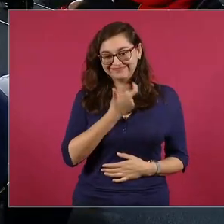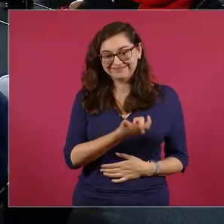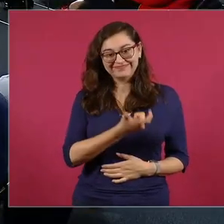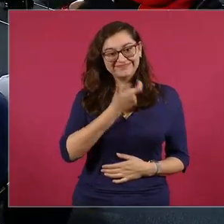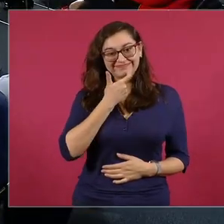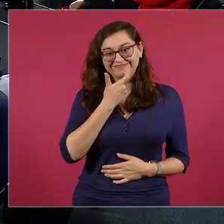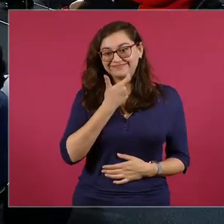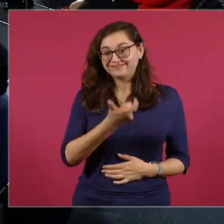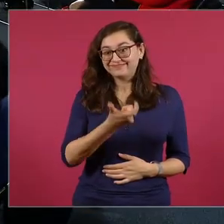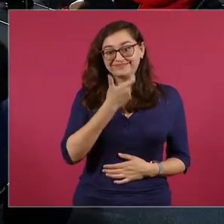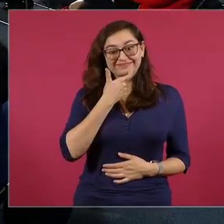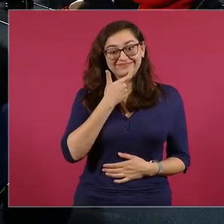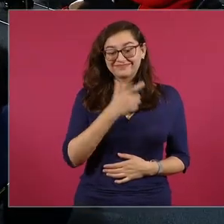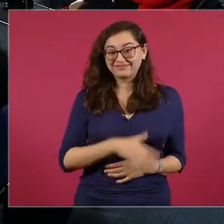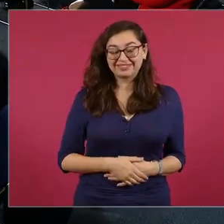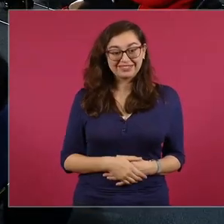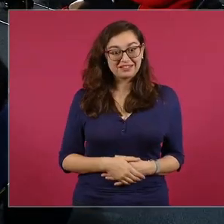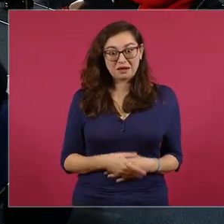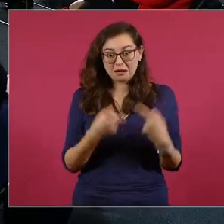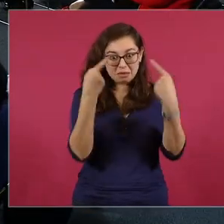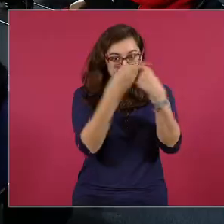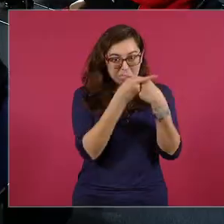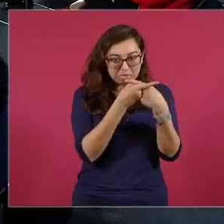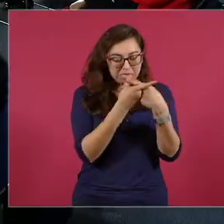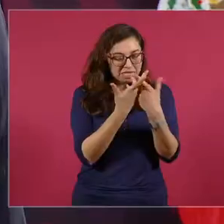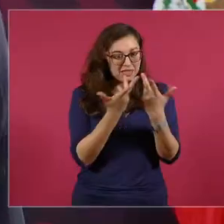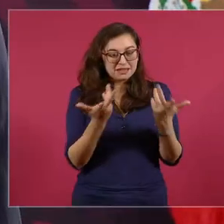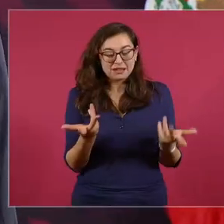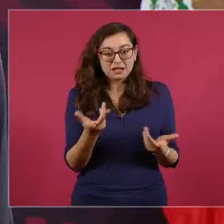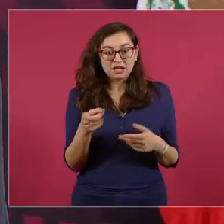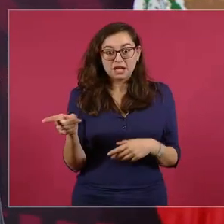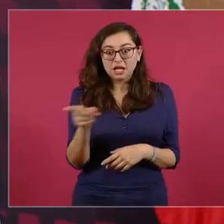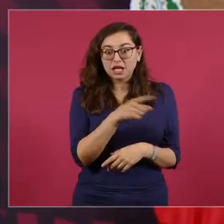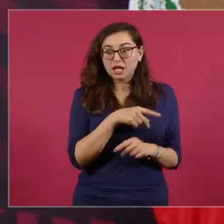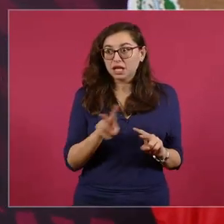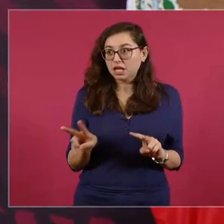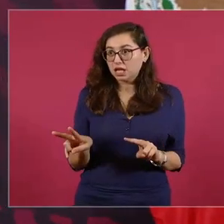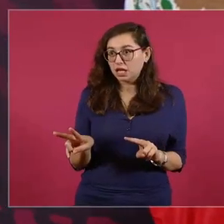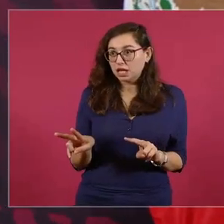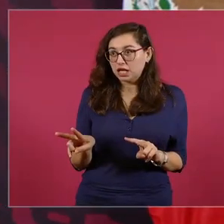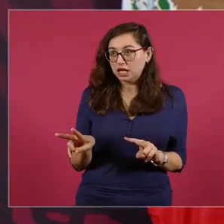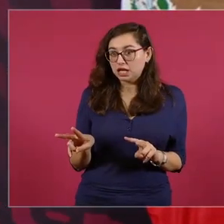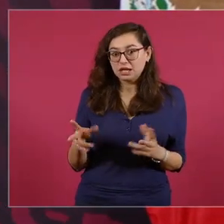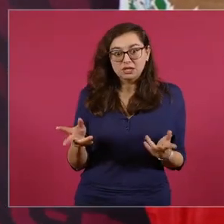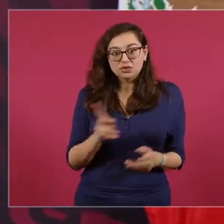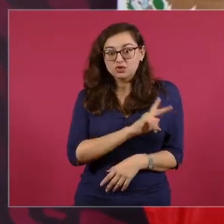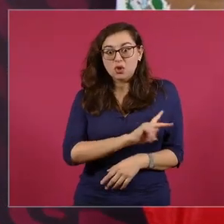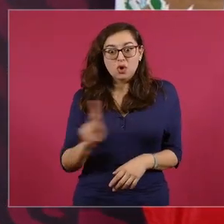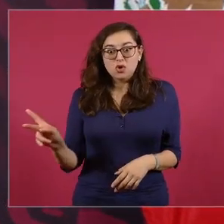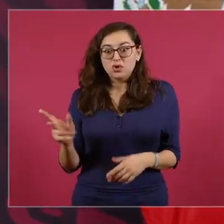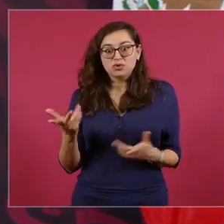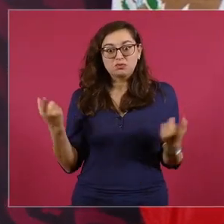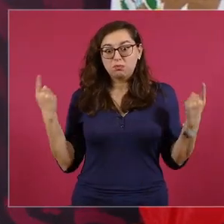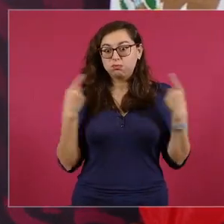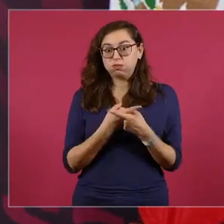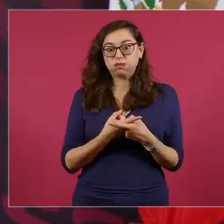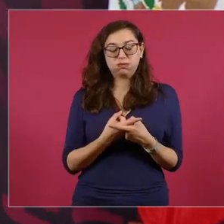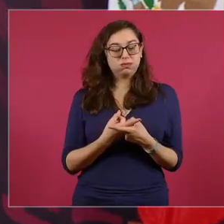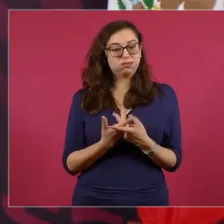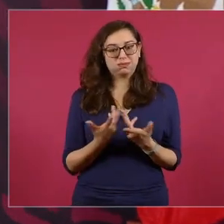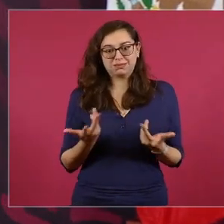está este sobre todos los que están ahí entonces